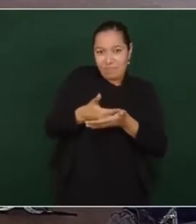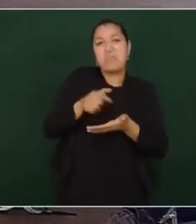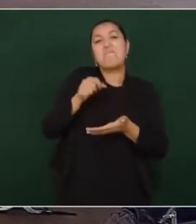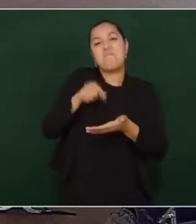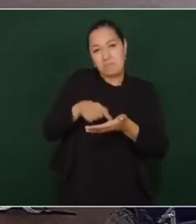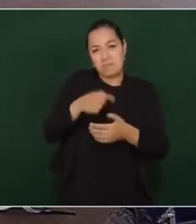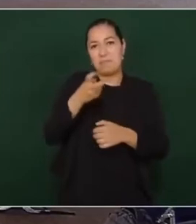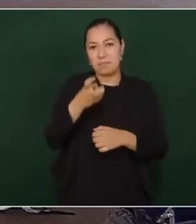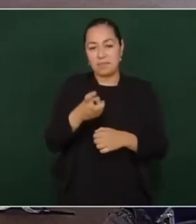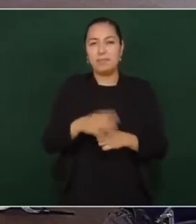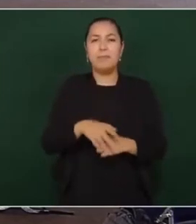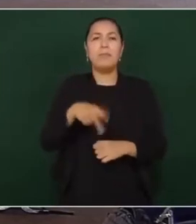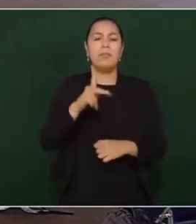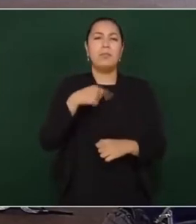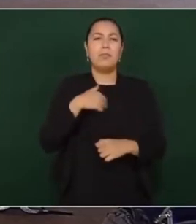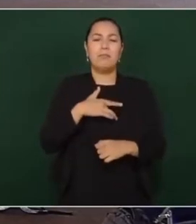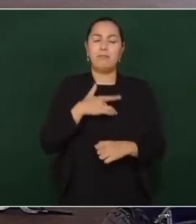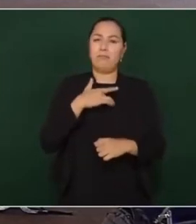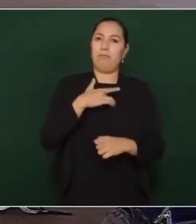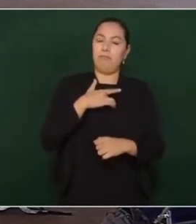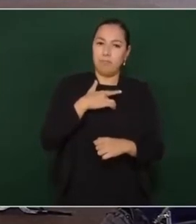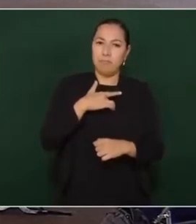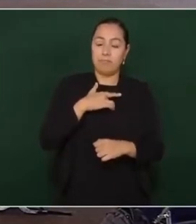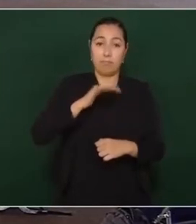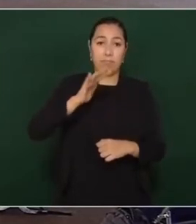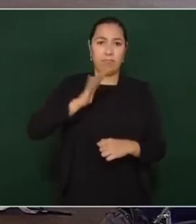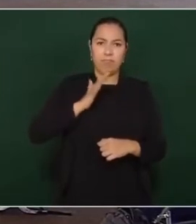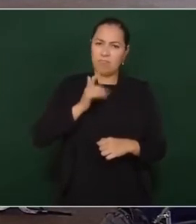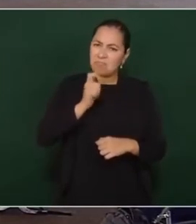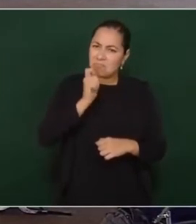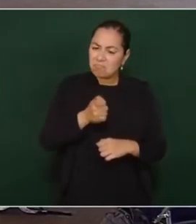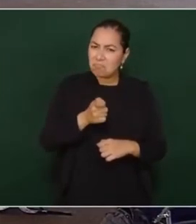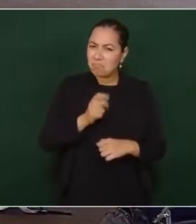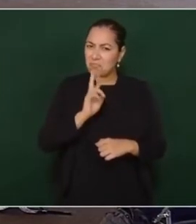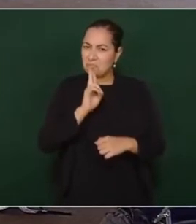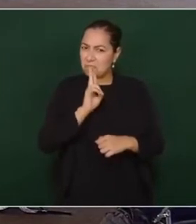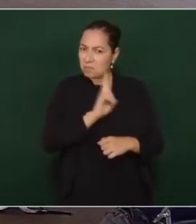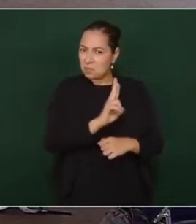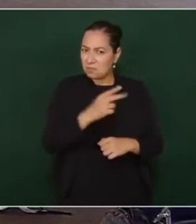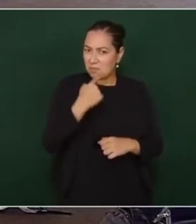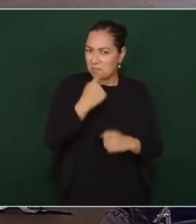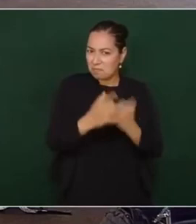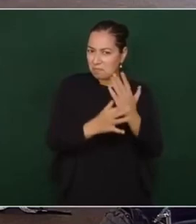Pero me llamó mucho la atención una respuesta en el sentido de que